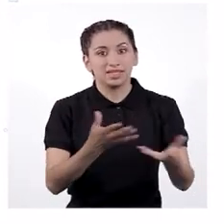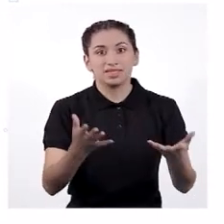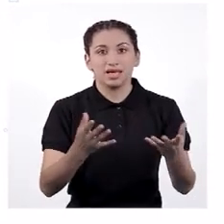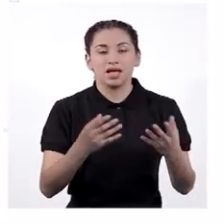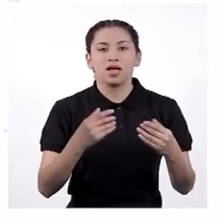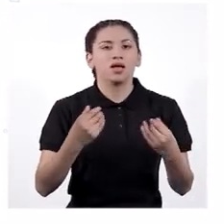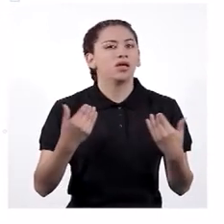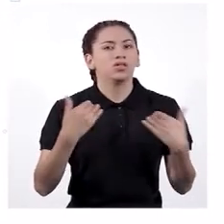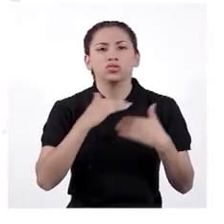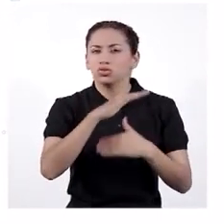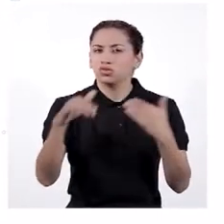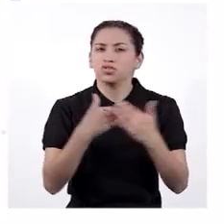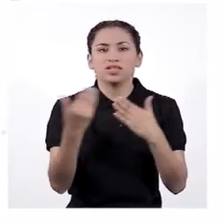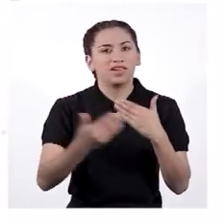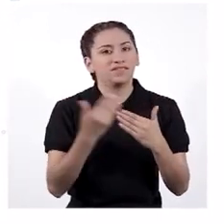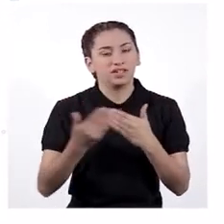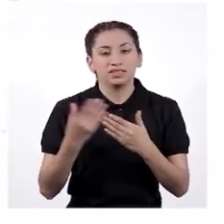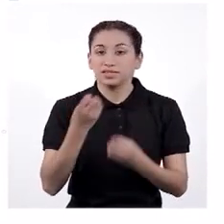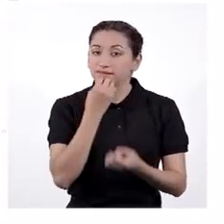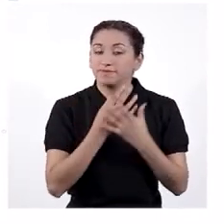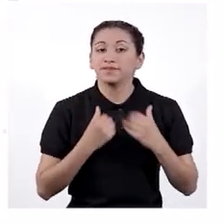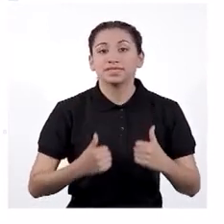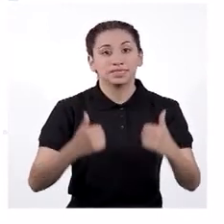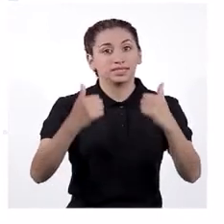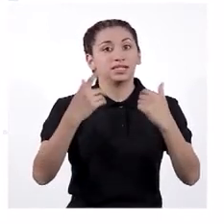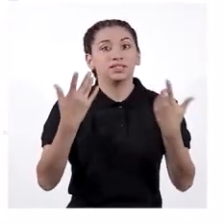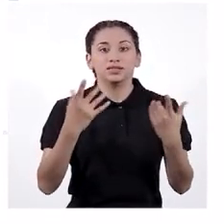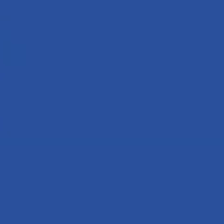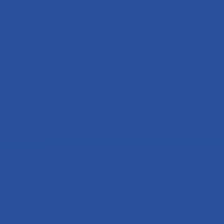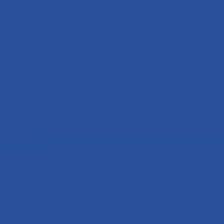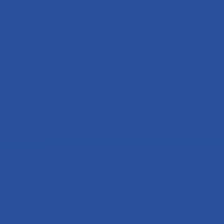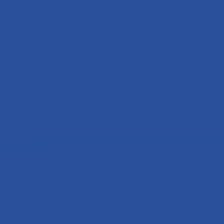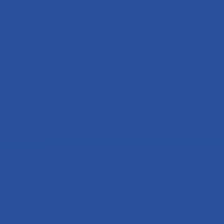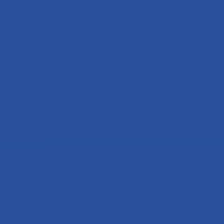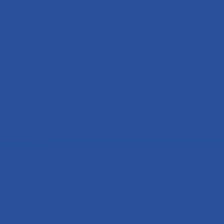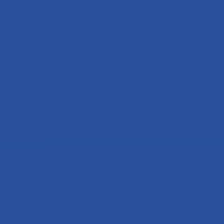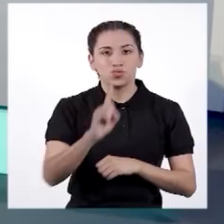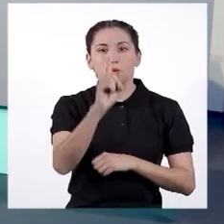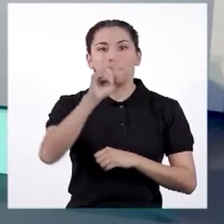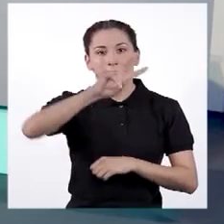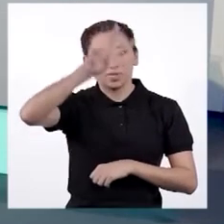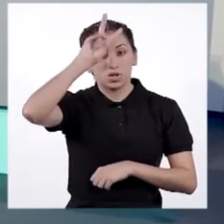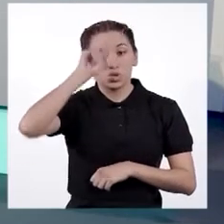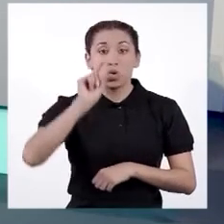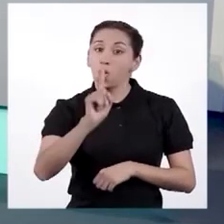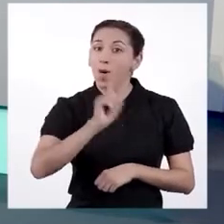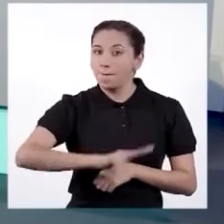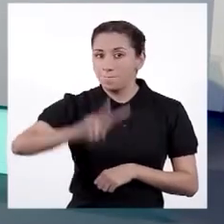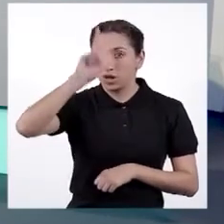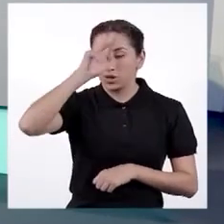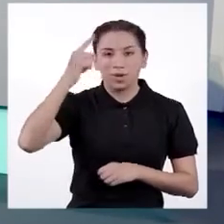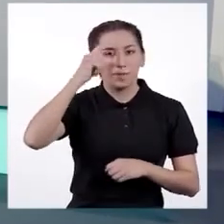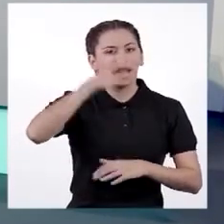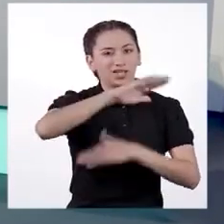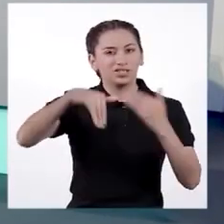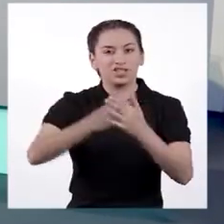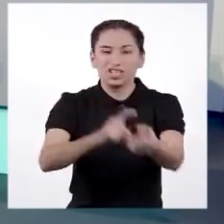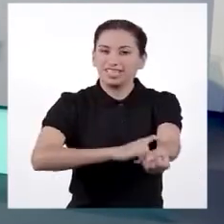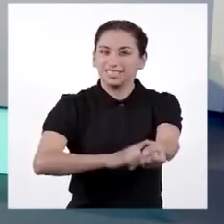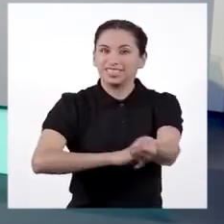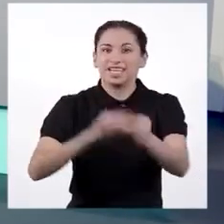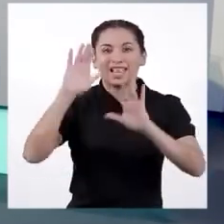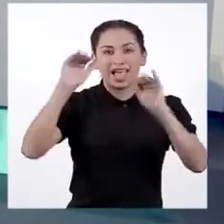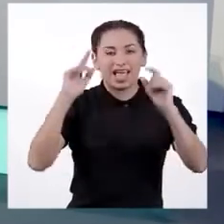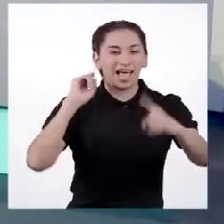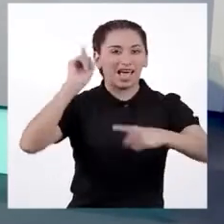que cuenten con todas las facilidades y bienestar, ya que somos un solo Perú. Un Perú de todas las sangres.